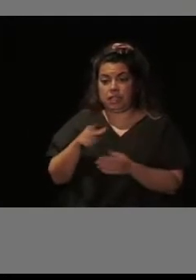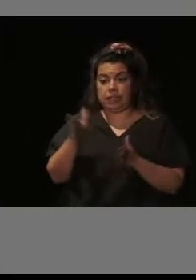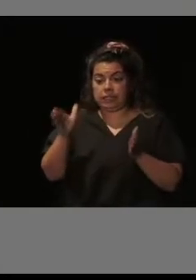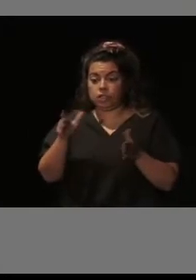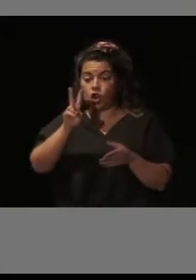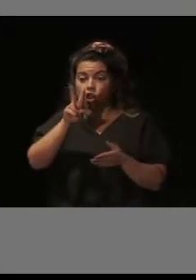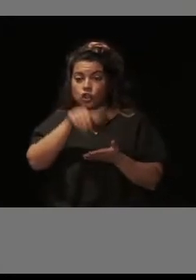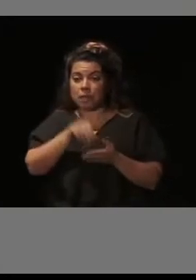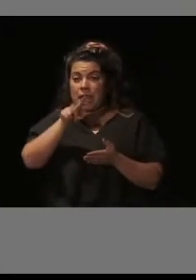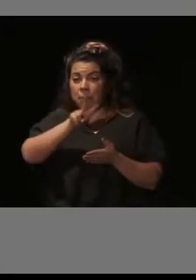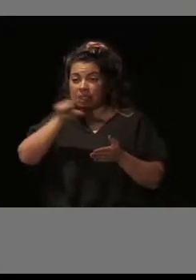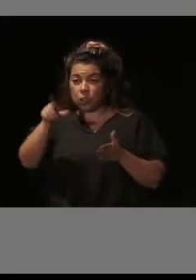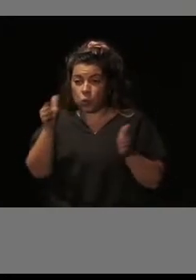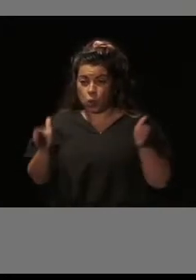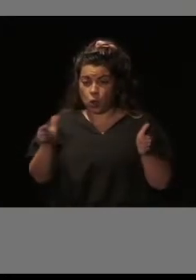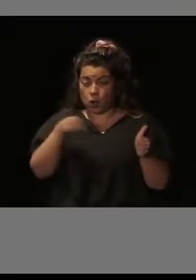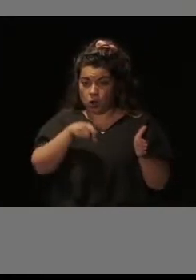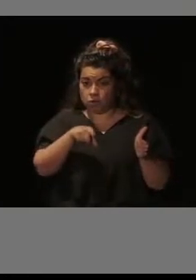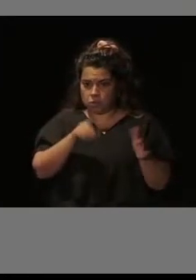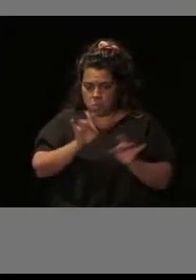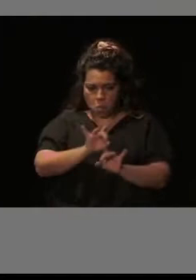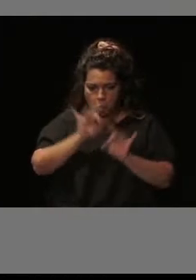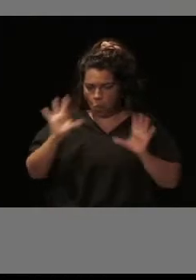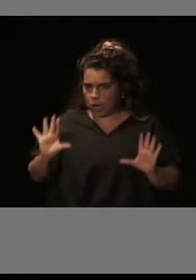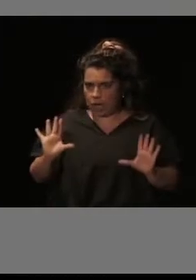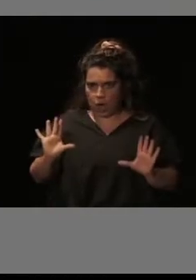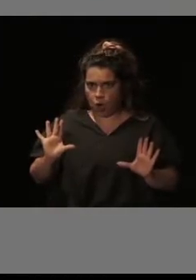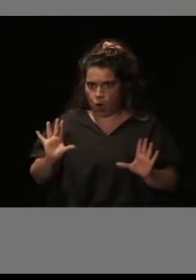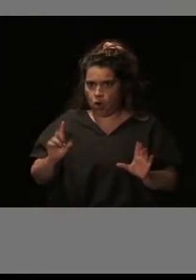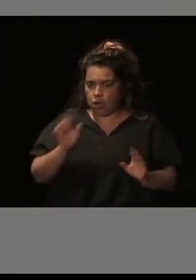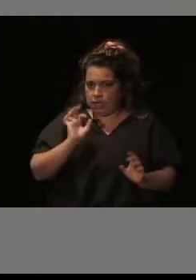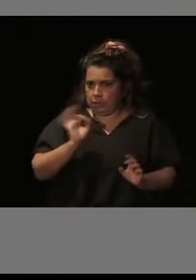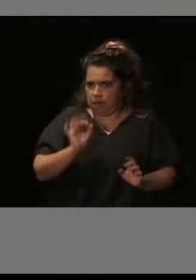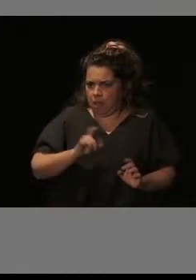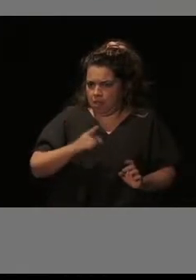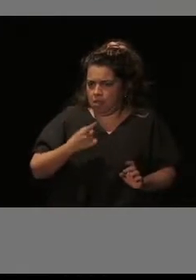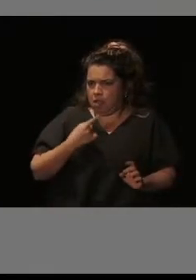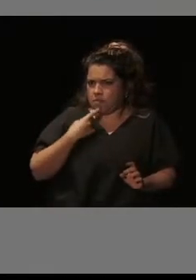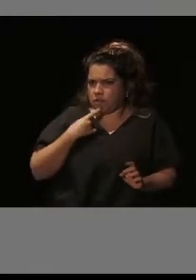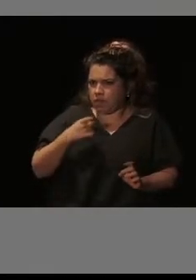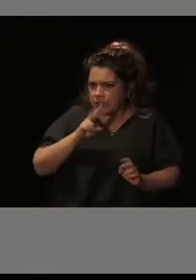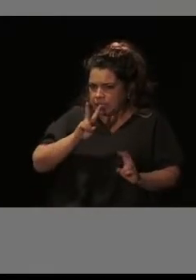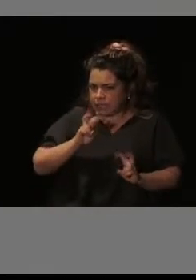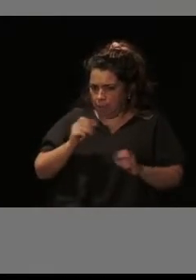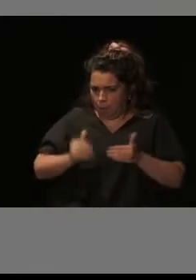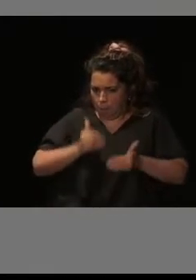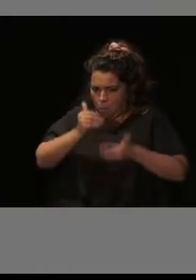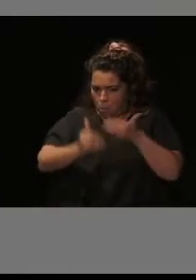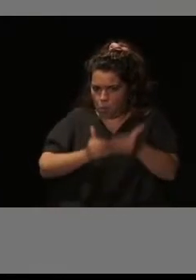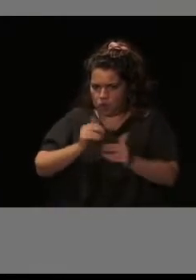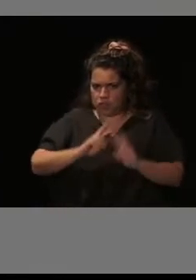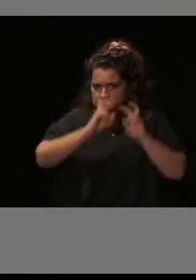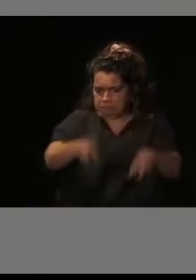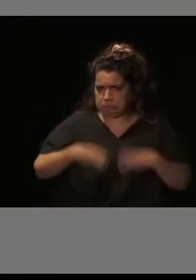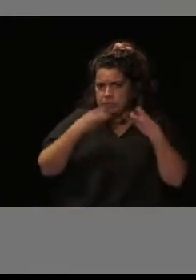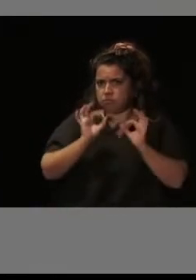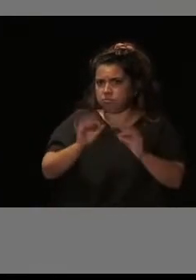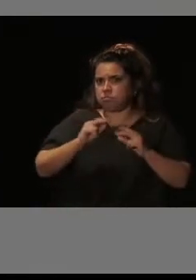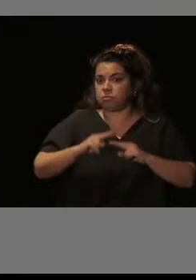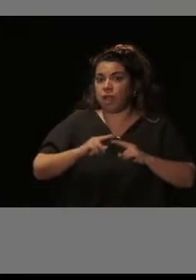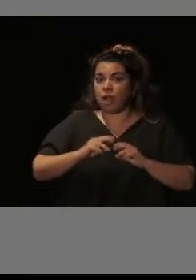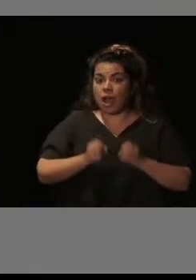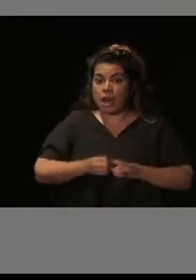Y lo que parece claro es que, a pesar de la complejidad que muchas veces tiene ese proceso de rehabilitación edificatoria, la